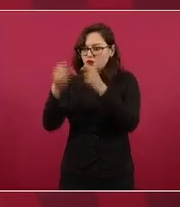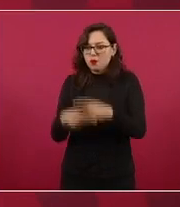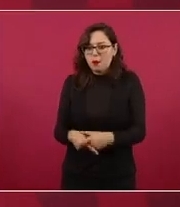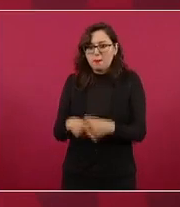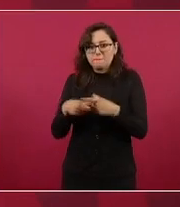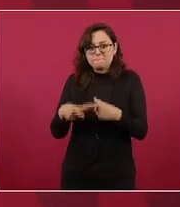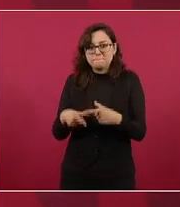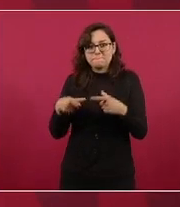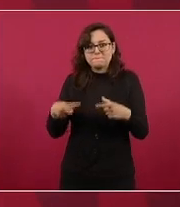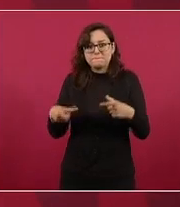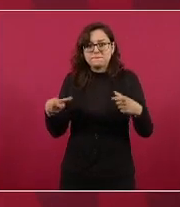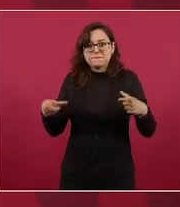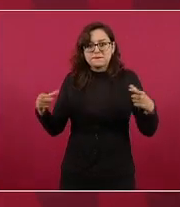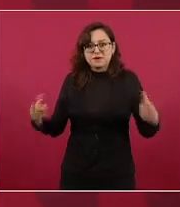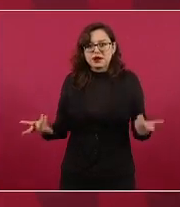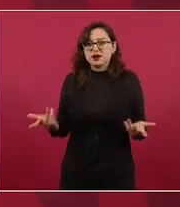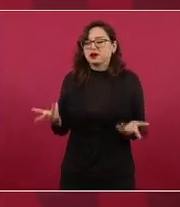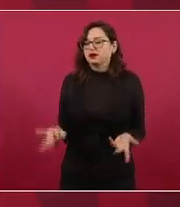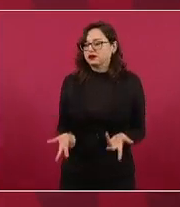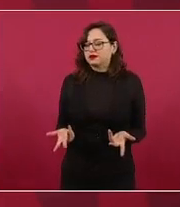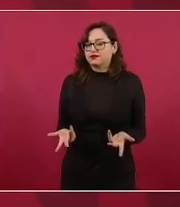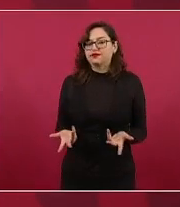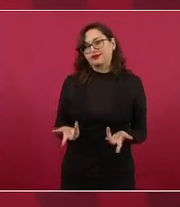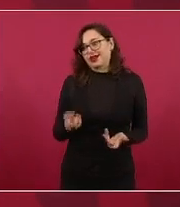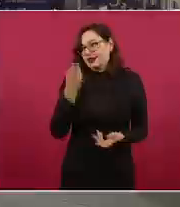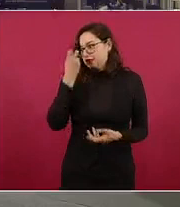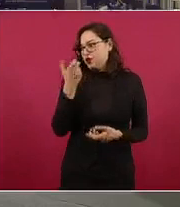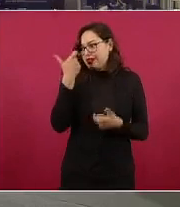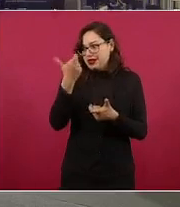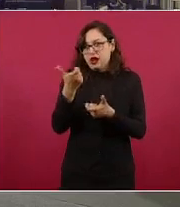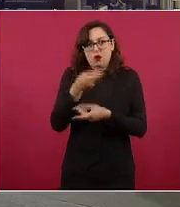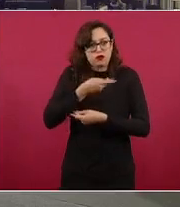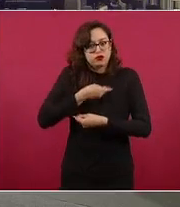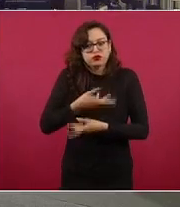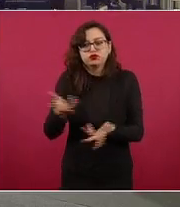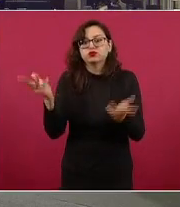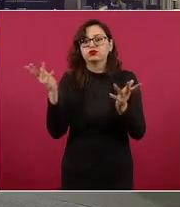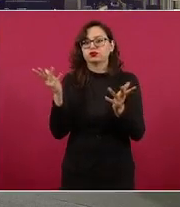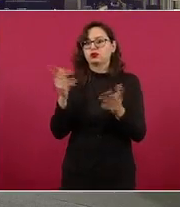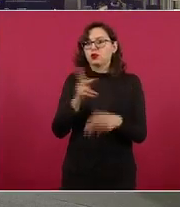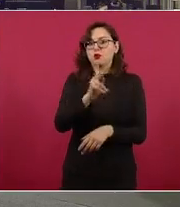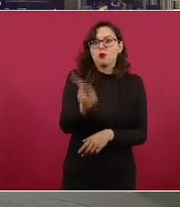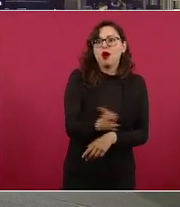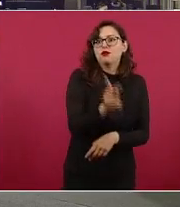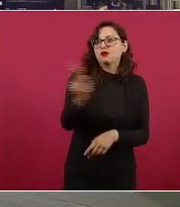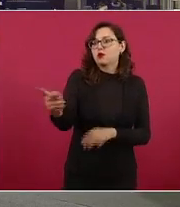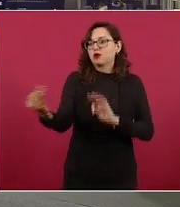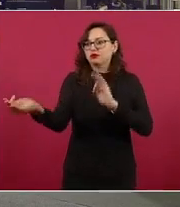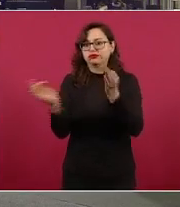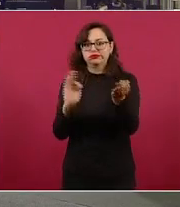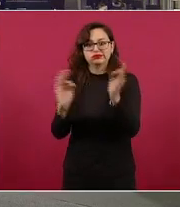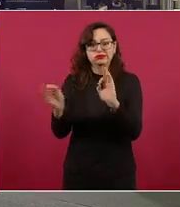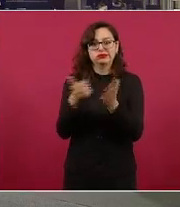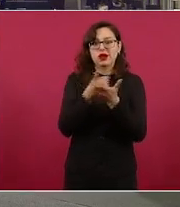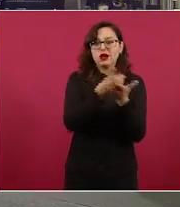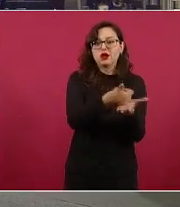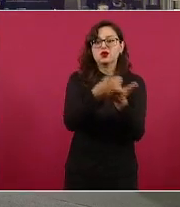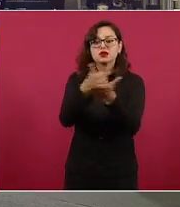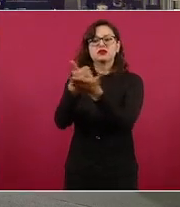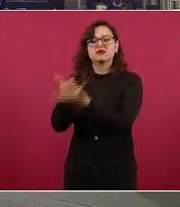con esa derrama económica a otros pueblos porque